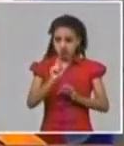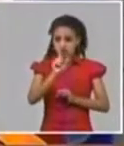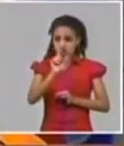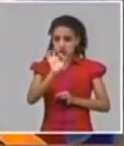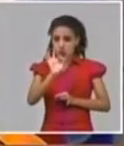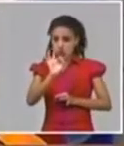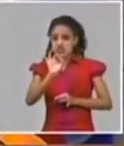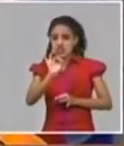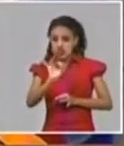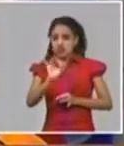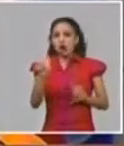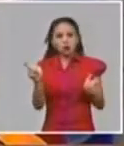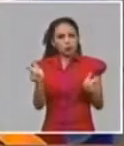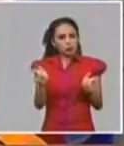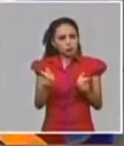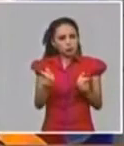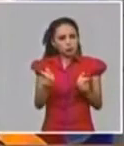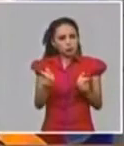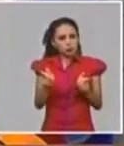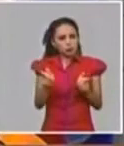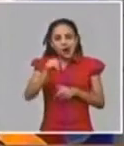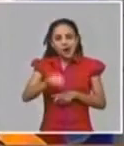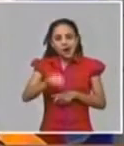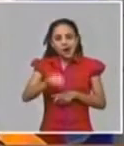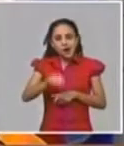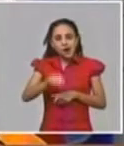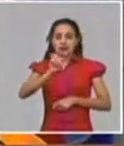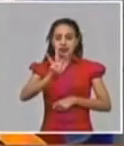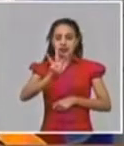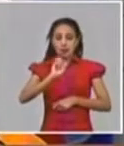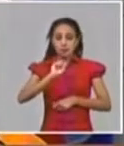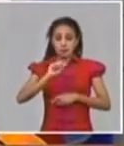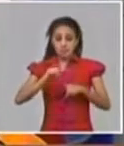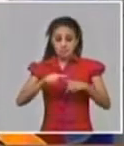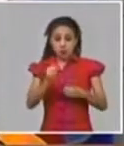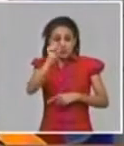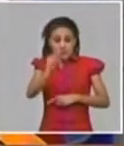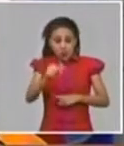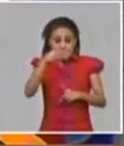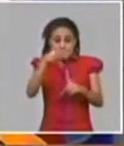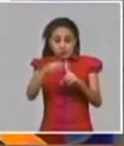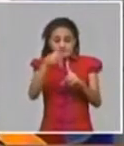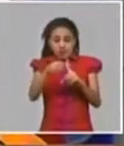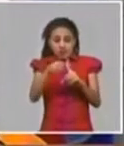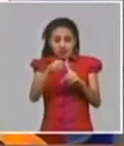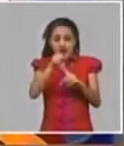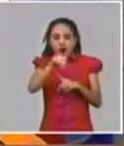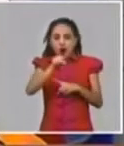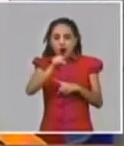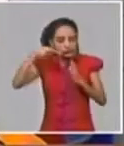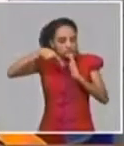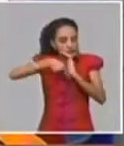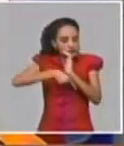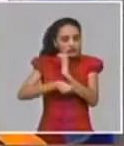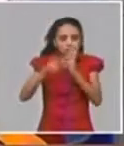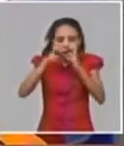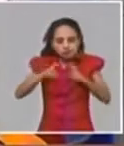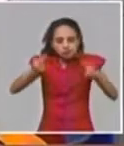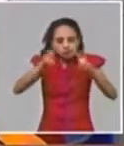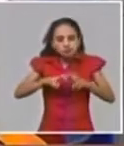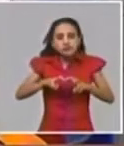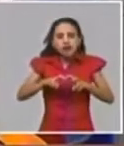107 ya nos van quedando 53 porque cada vez que aparece un caso confirmado se profundiza en la investigación hasta encontrar las